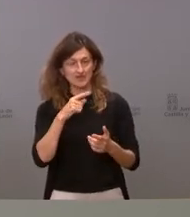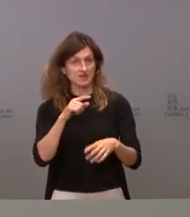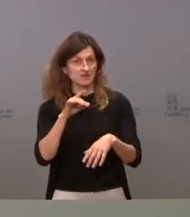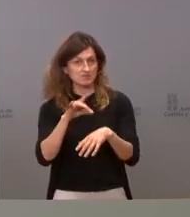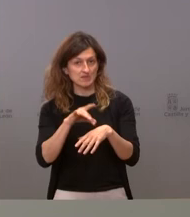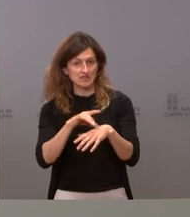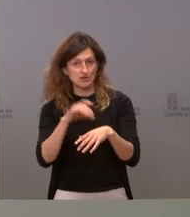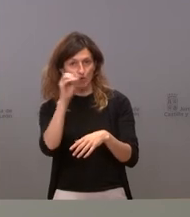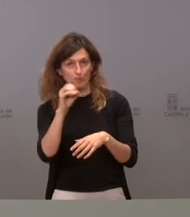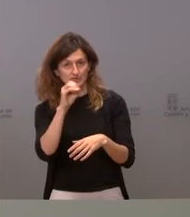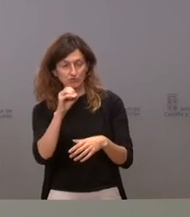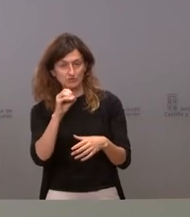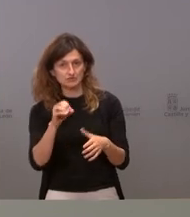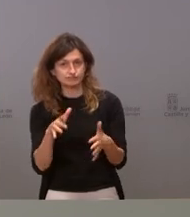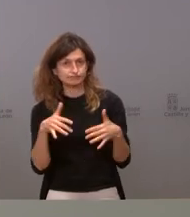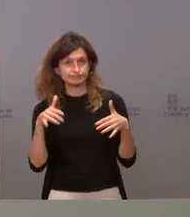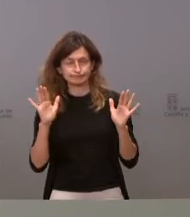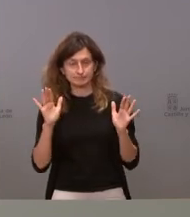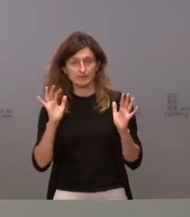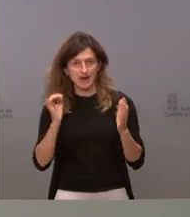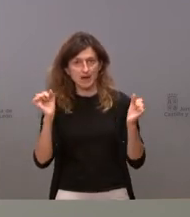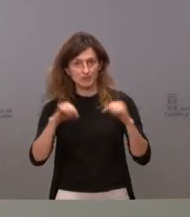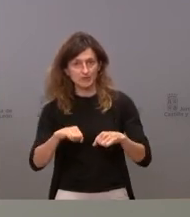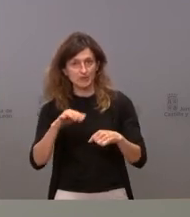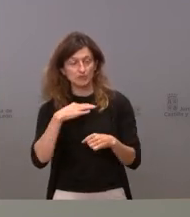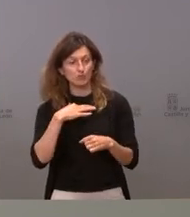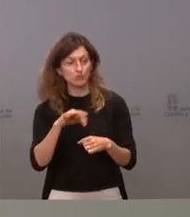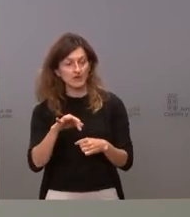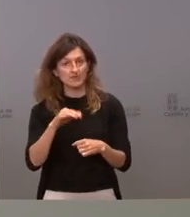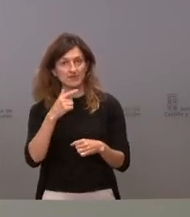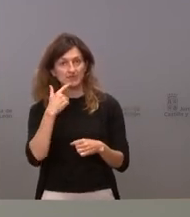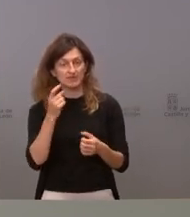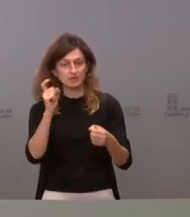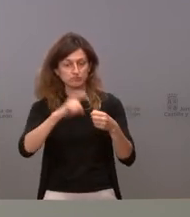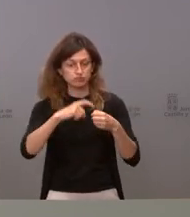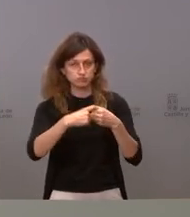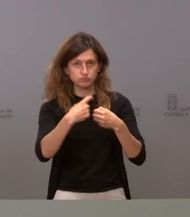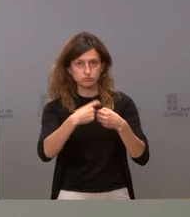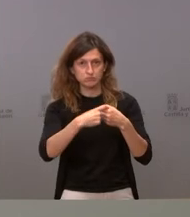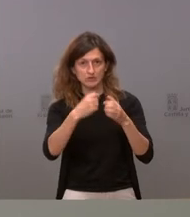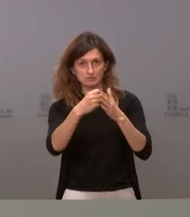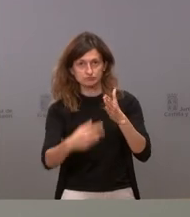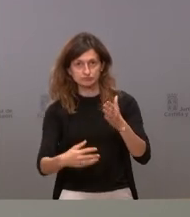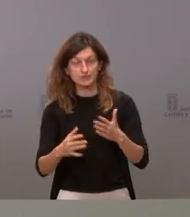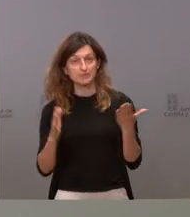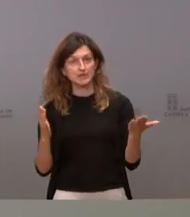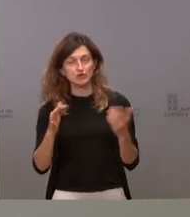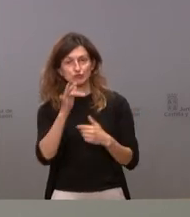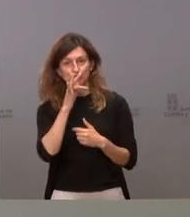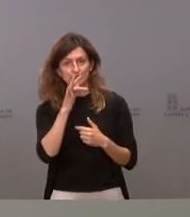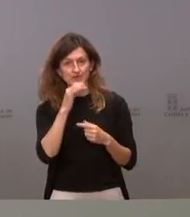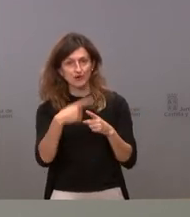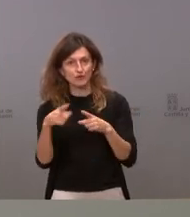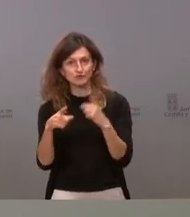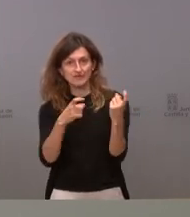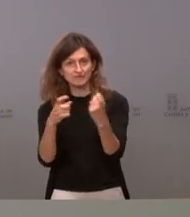que todavía no está aprobado pero que se abre la posibilidad para irse ya inscribiendo en este tema pero todavía quedan varias cosas